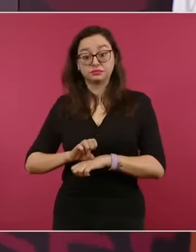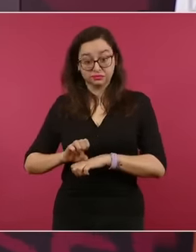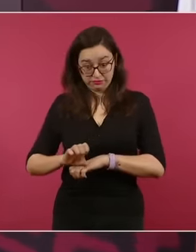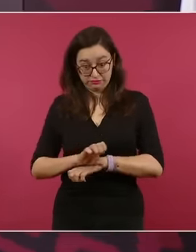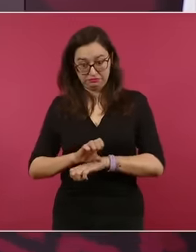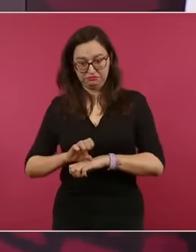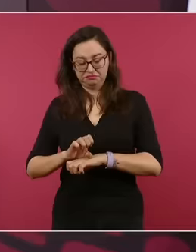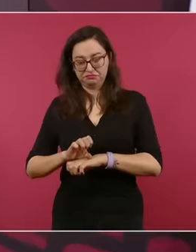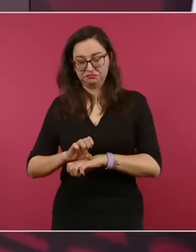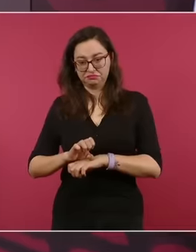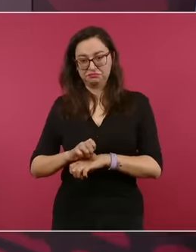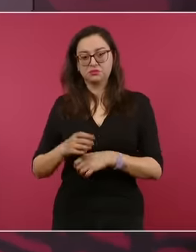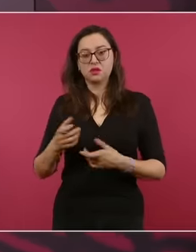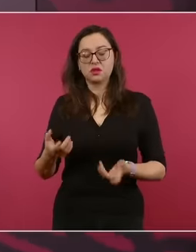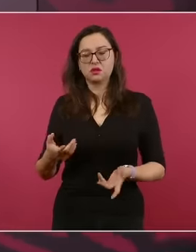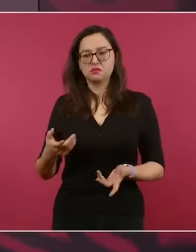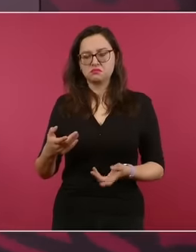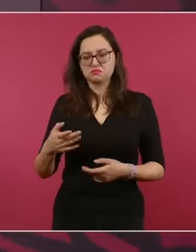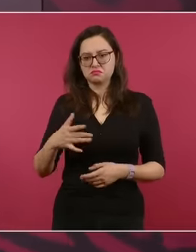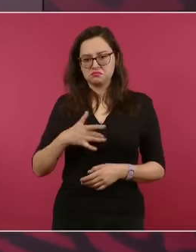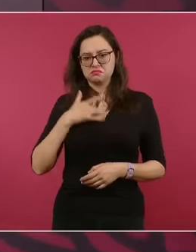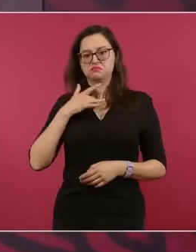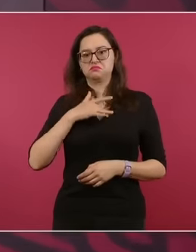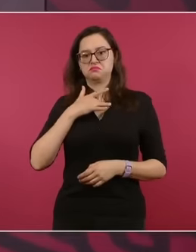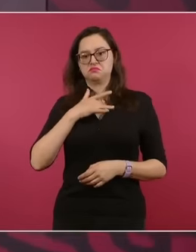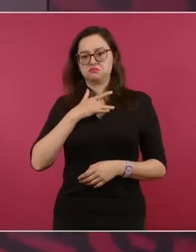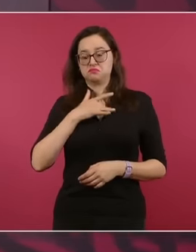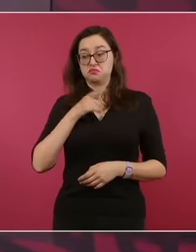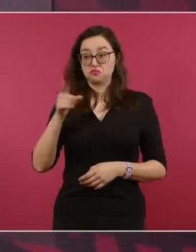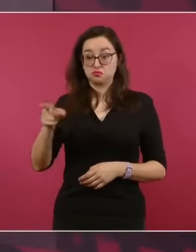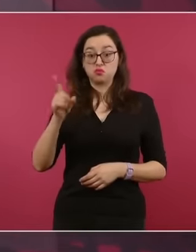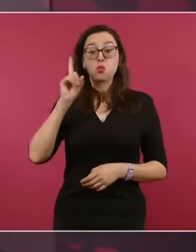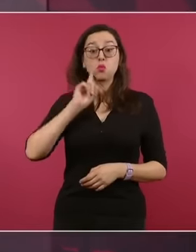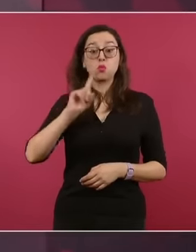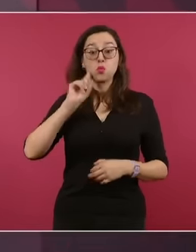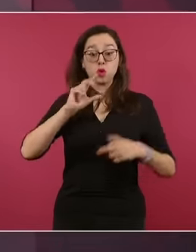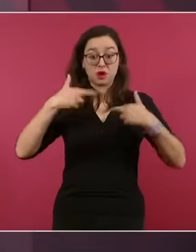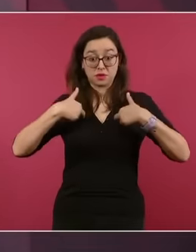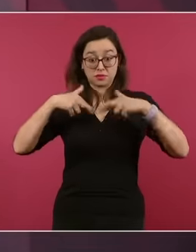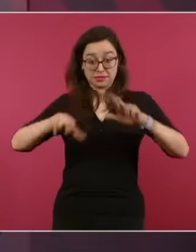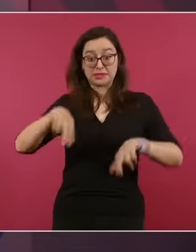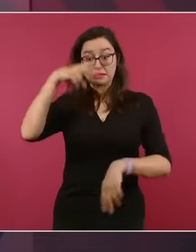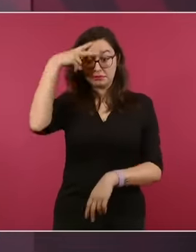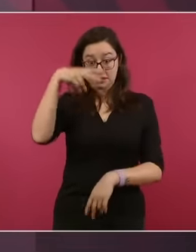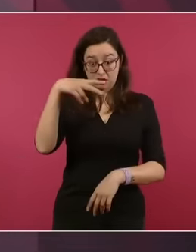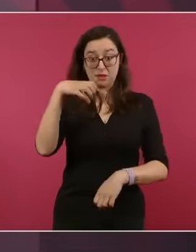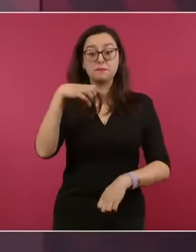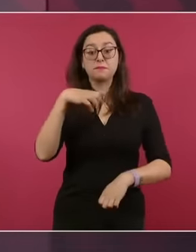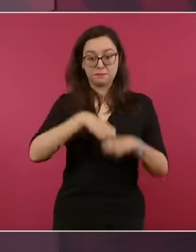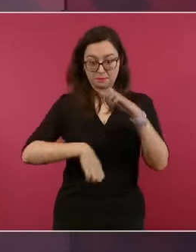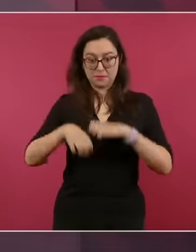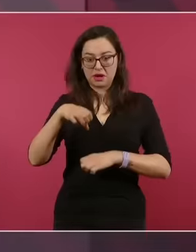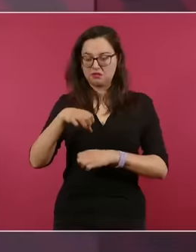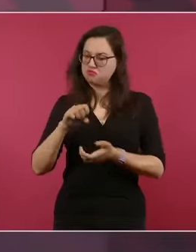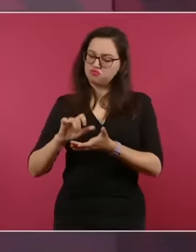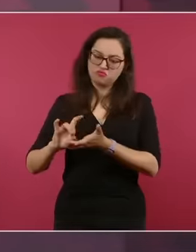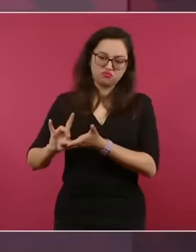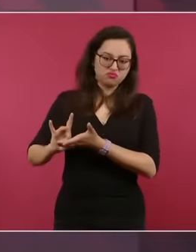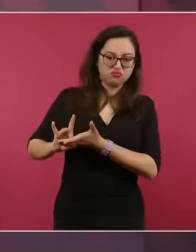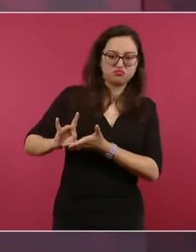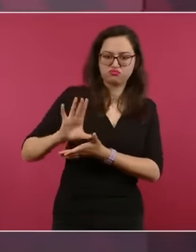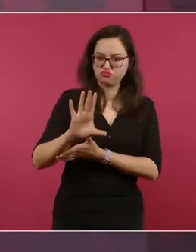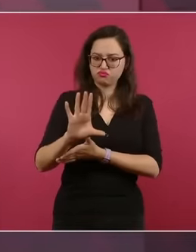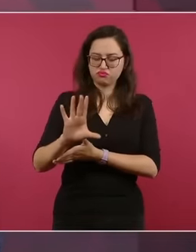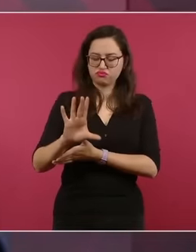declarar non grata a la embajadora, pues nosotros para